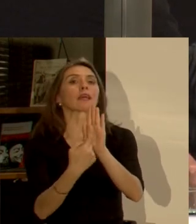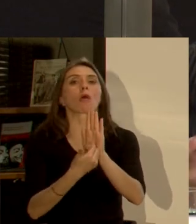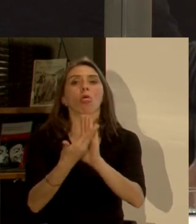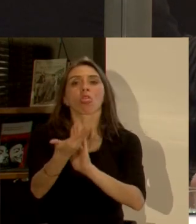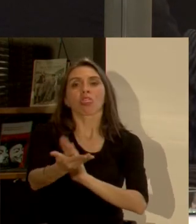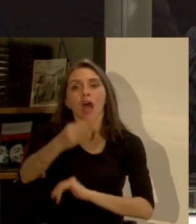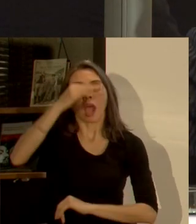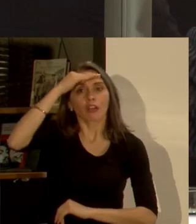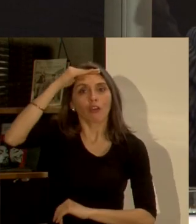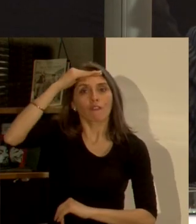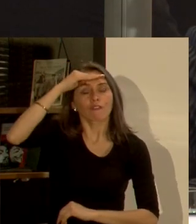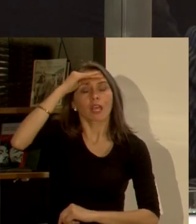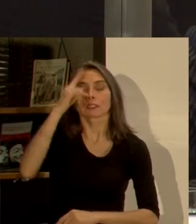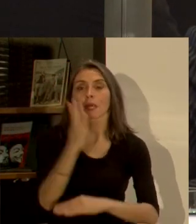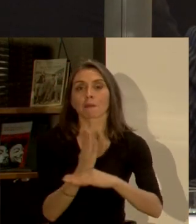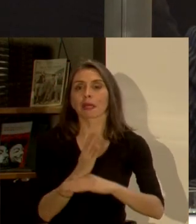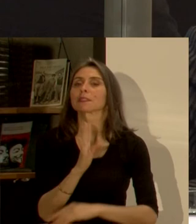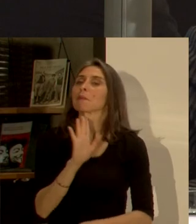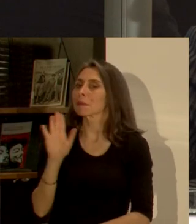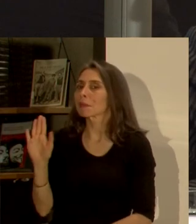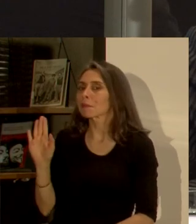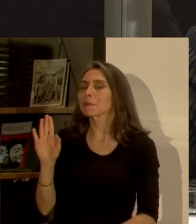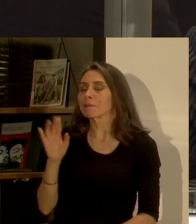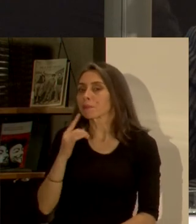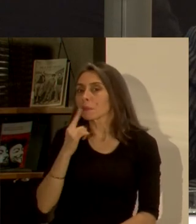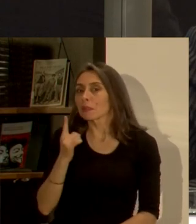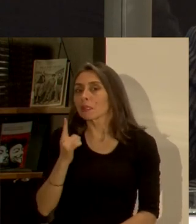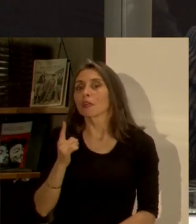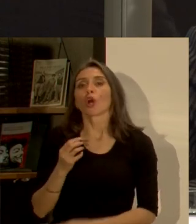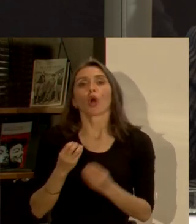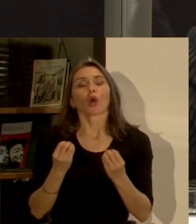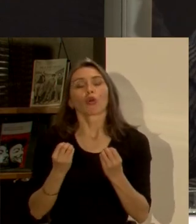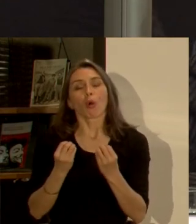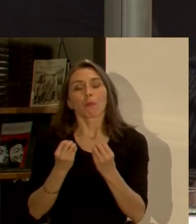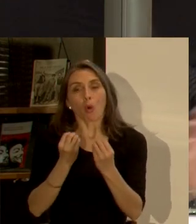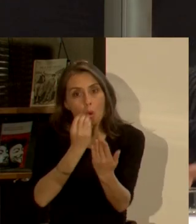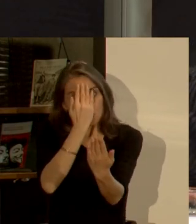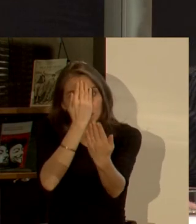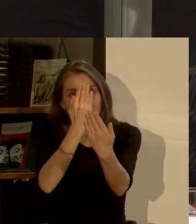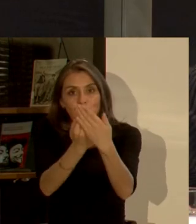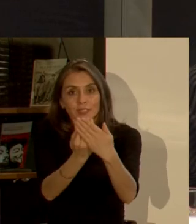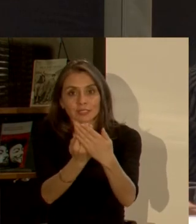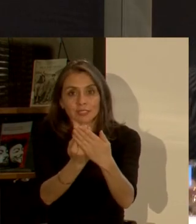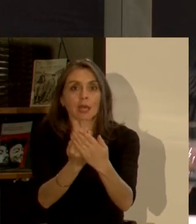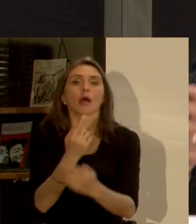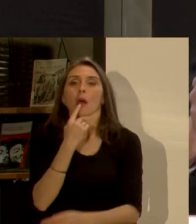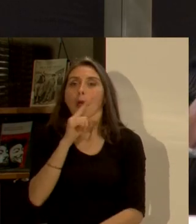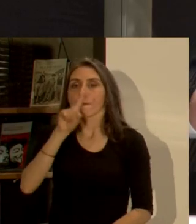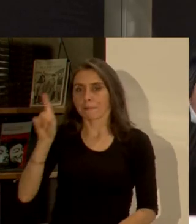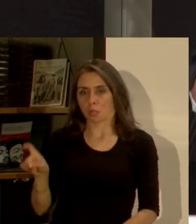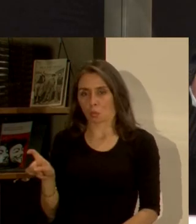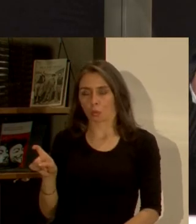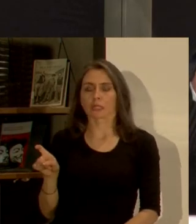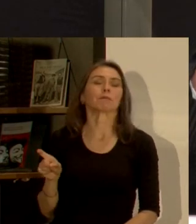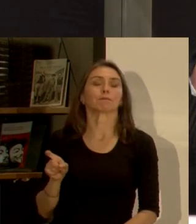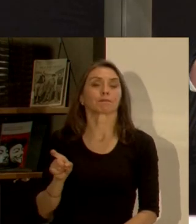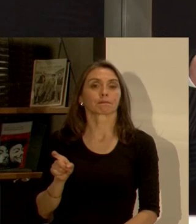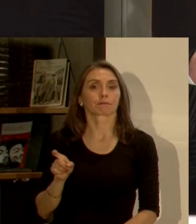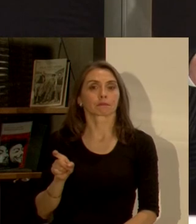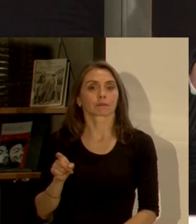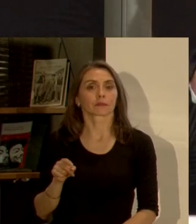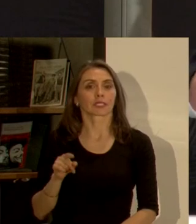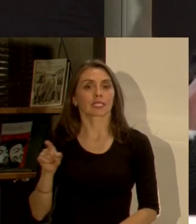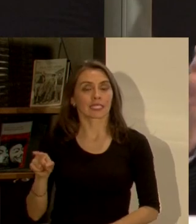confianza que se vuelve fundamental pero al enfrentarnos la pregunta que te quiero hacer es que ¿es el